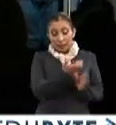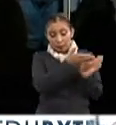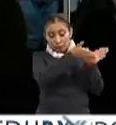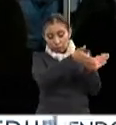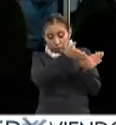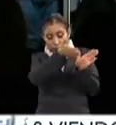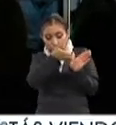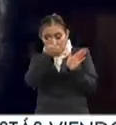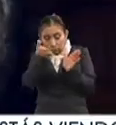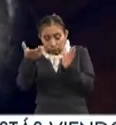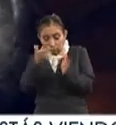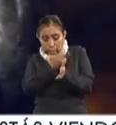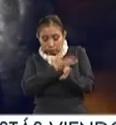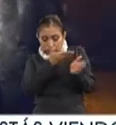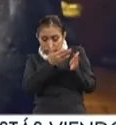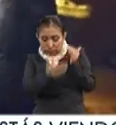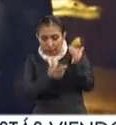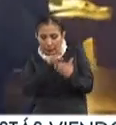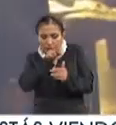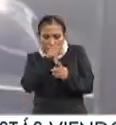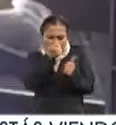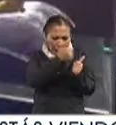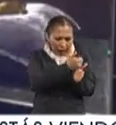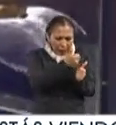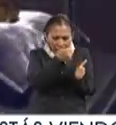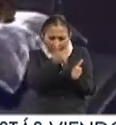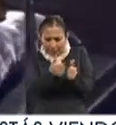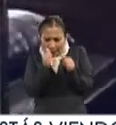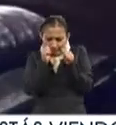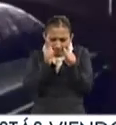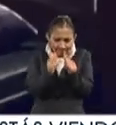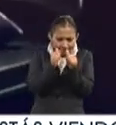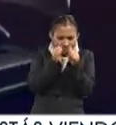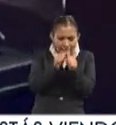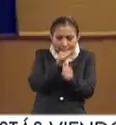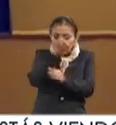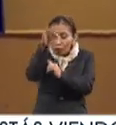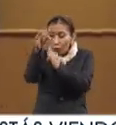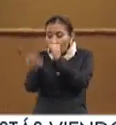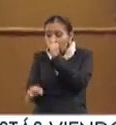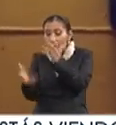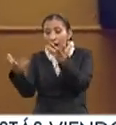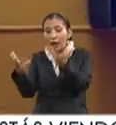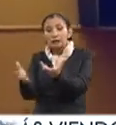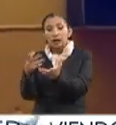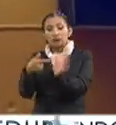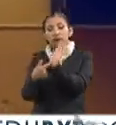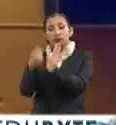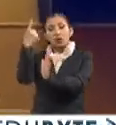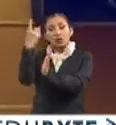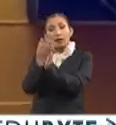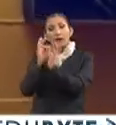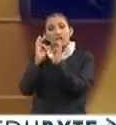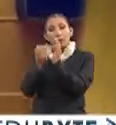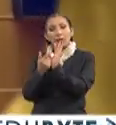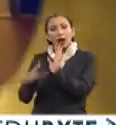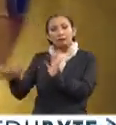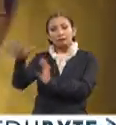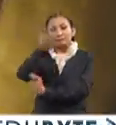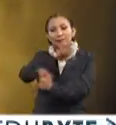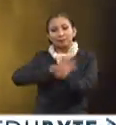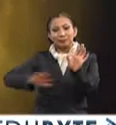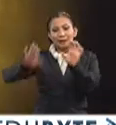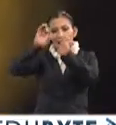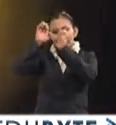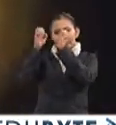delectación en preocuparse y ocuparse ha terminado por generar un lenguaje único en el escenario